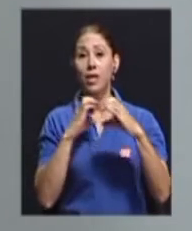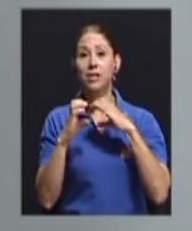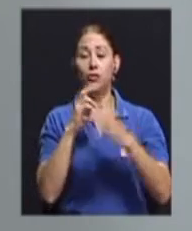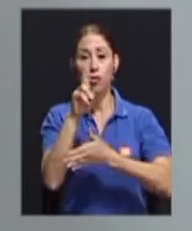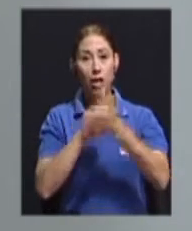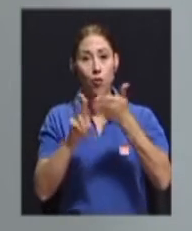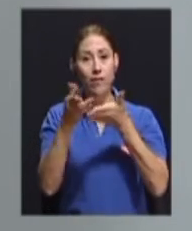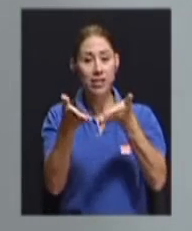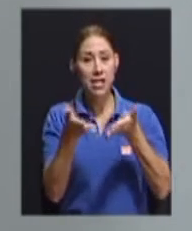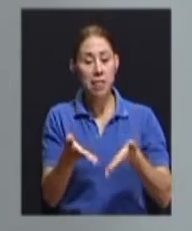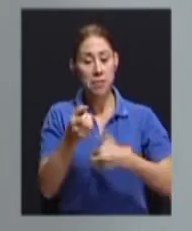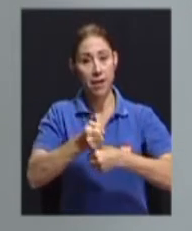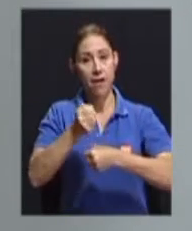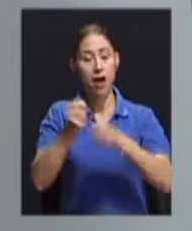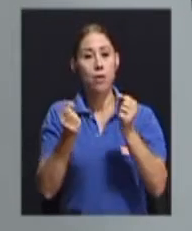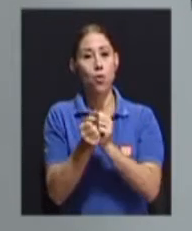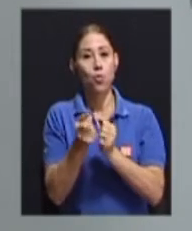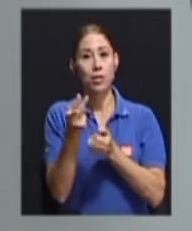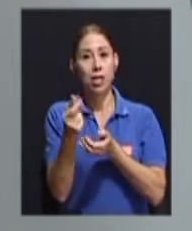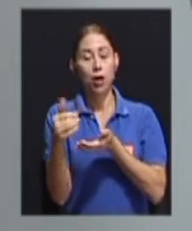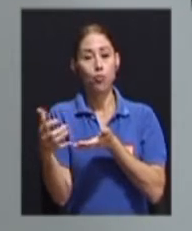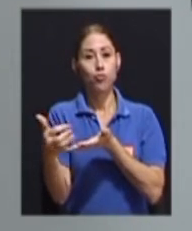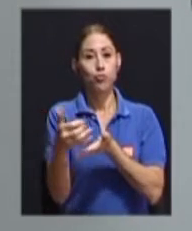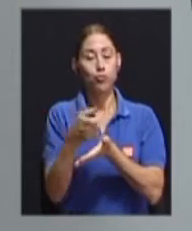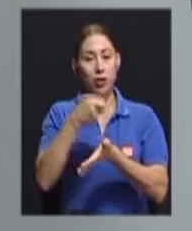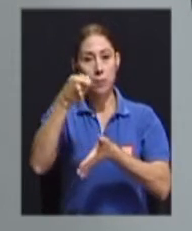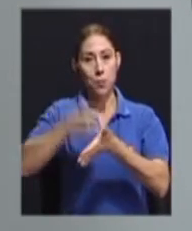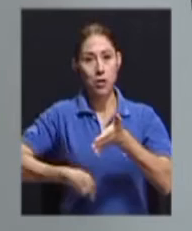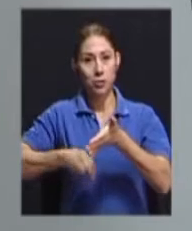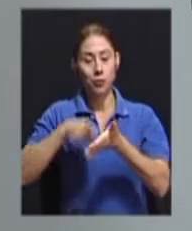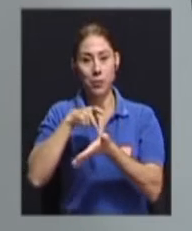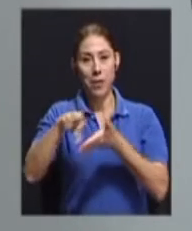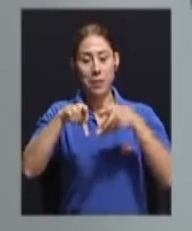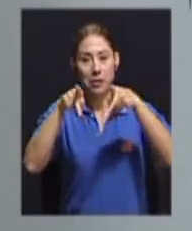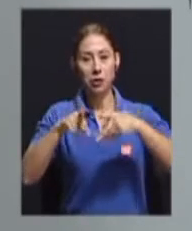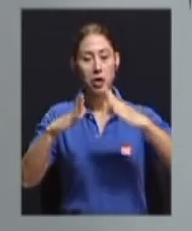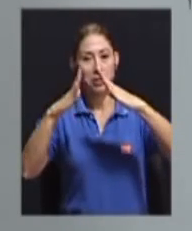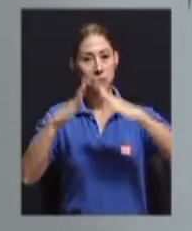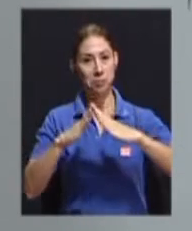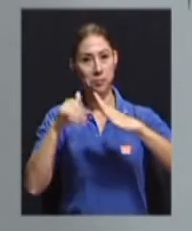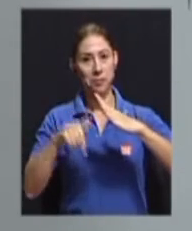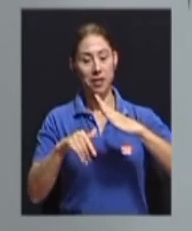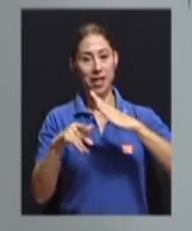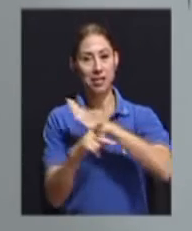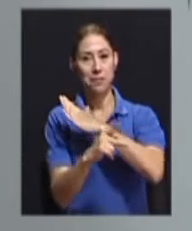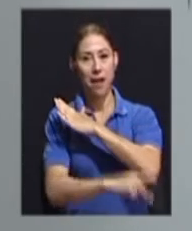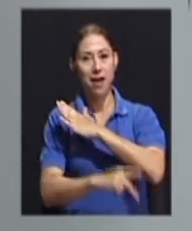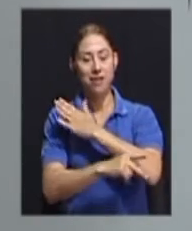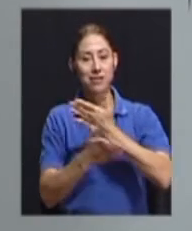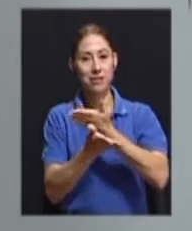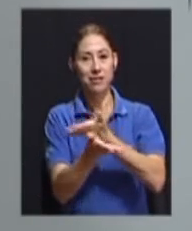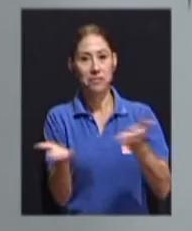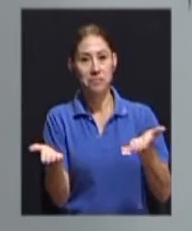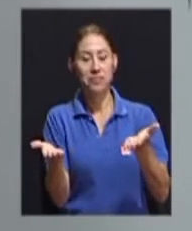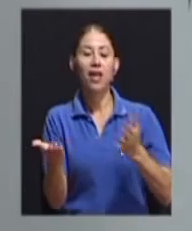con los impuestos que tributan los habitantes de este país y lo hacemos en